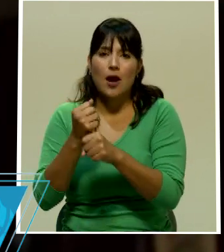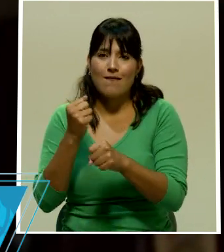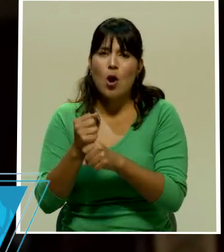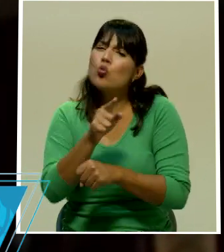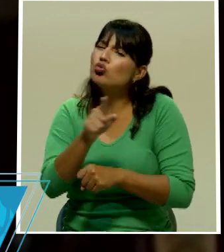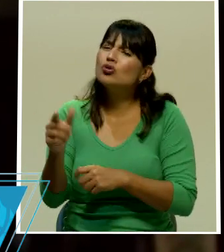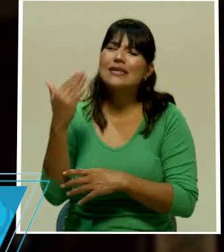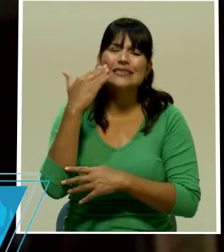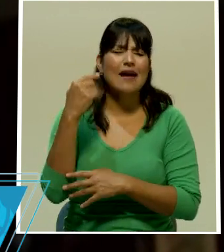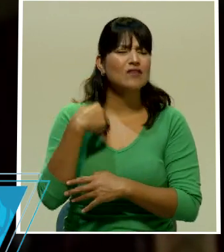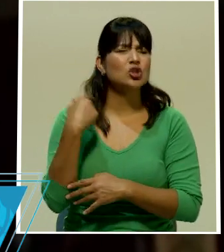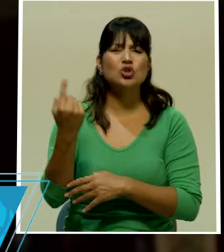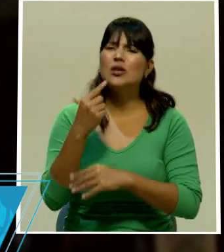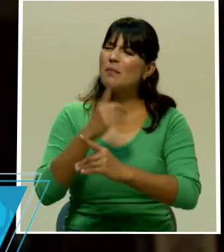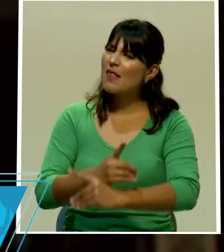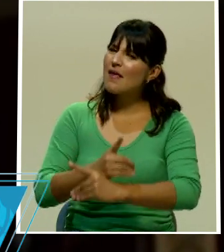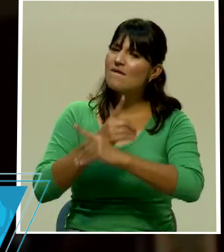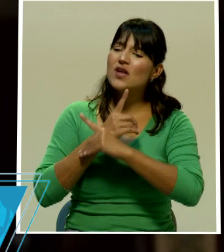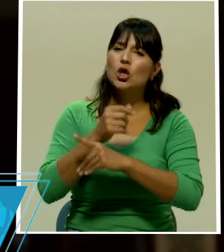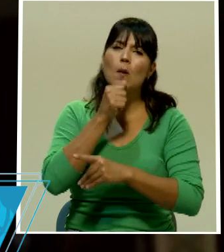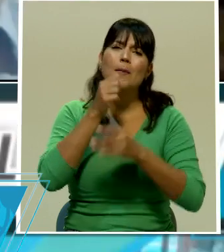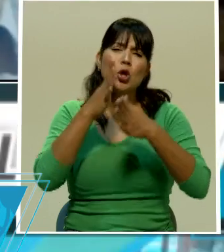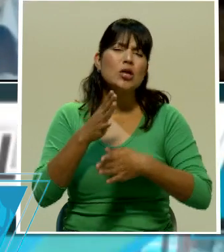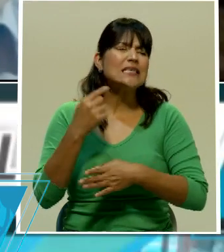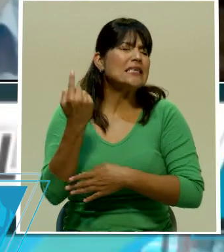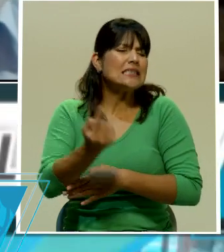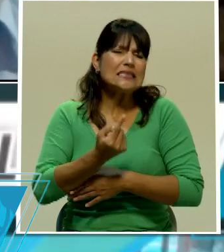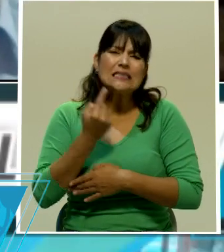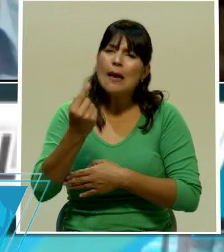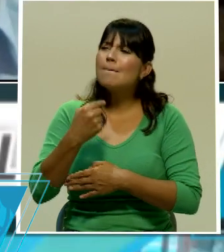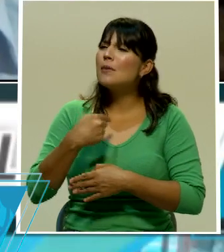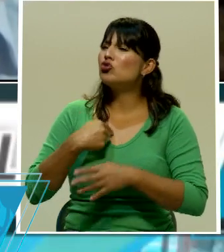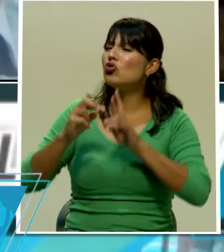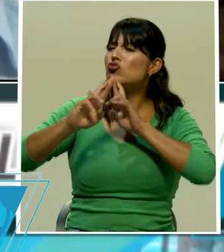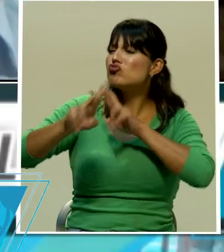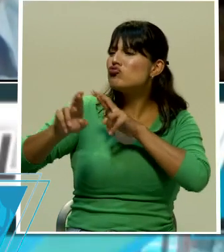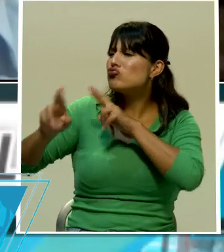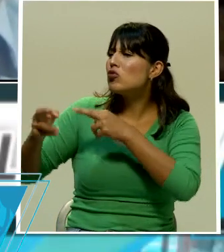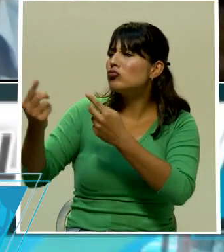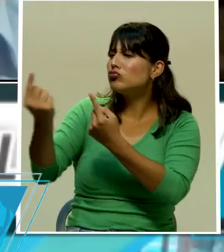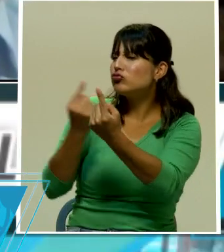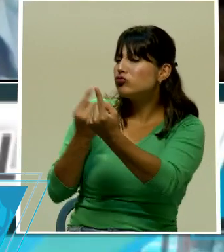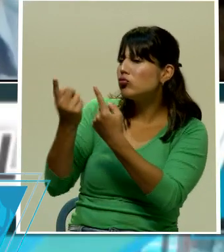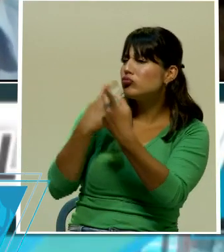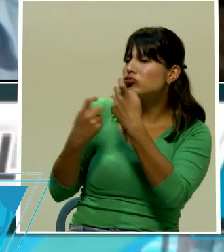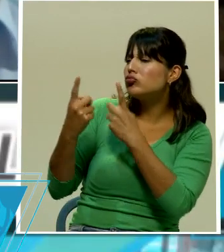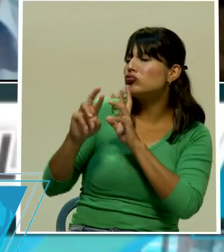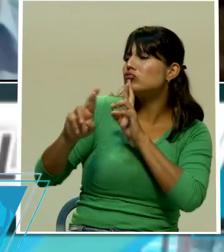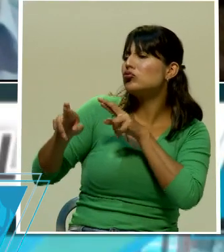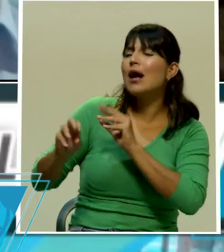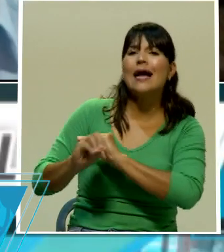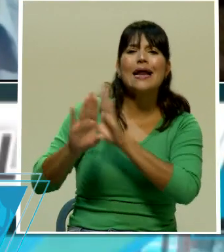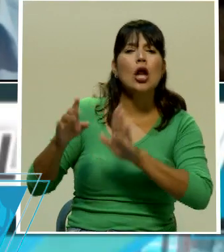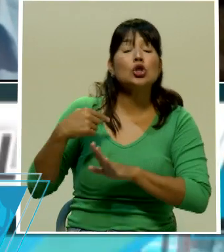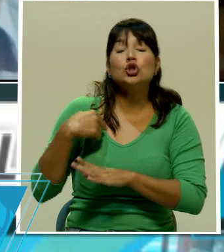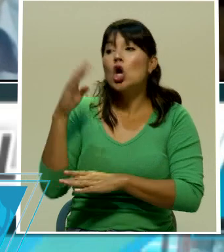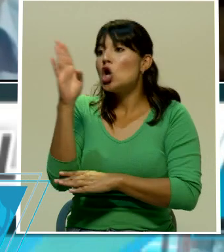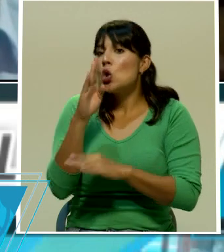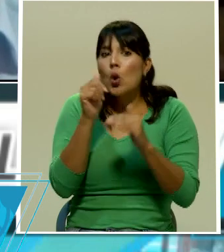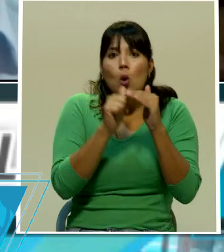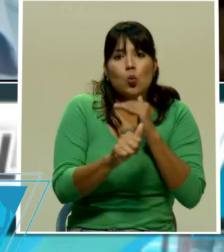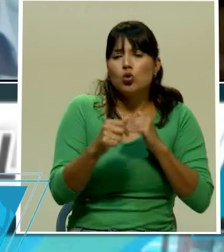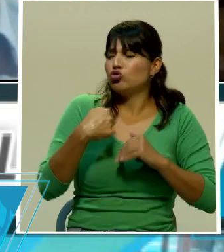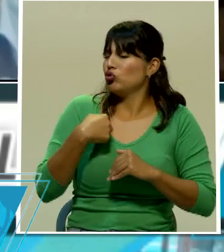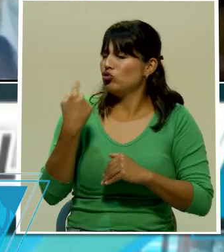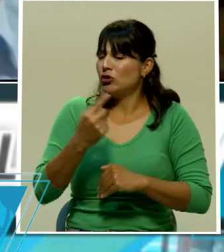defensor siempre de la prensa toda la vida le he dado manifestaciones a todo el mundo siempre con gran transparencia nunca les he ocultado nada siempre he